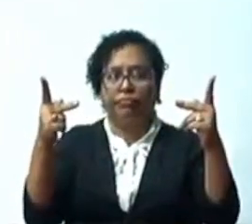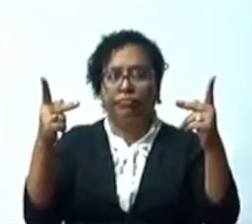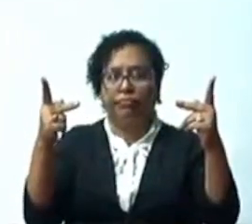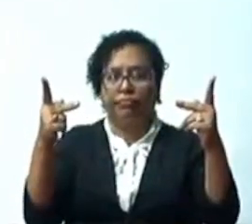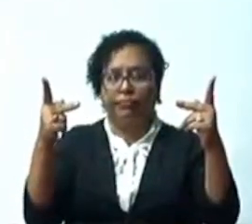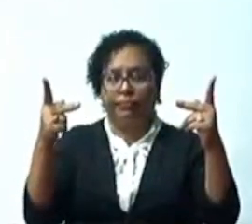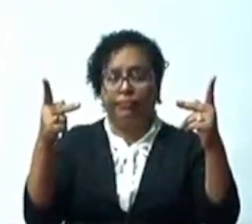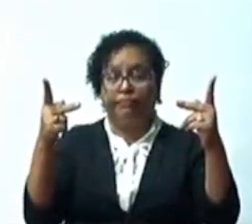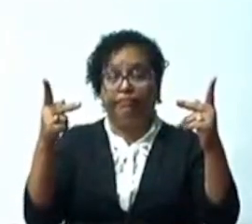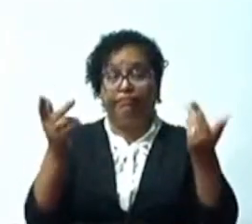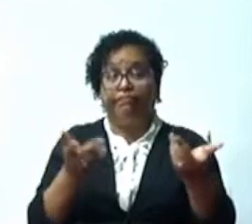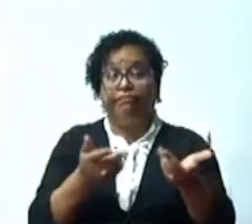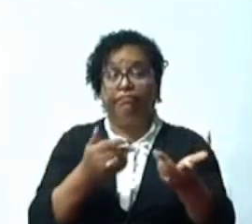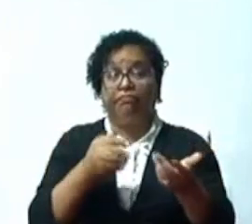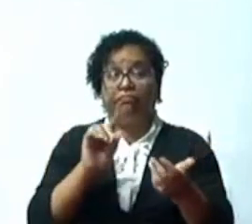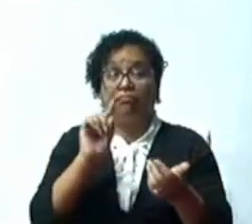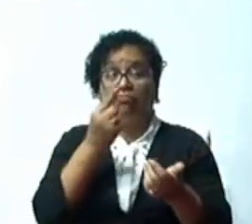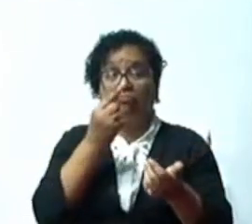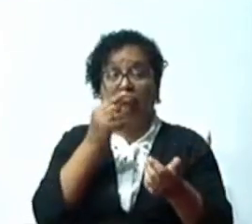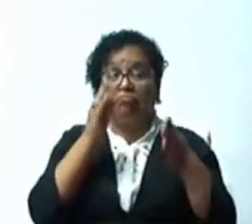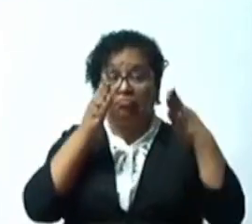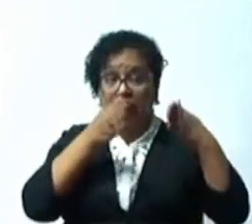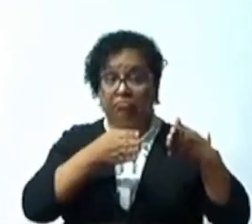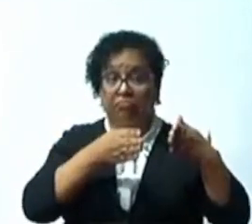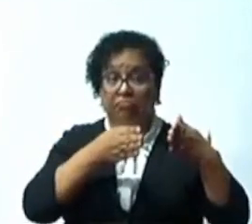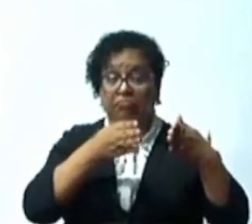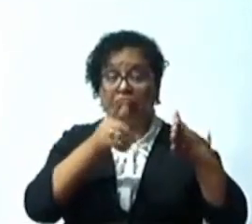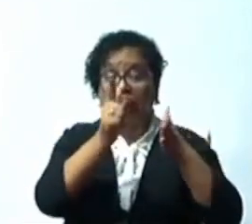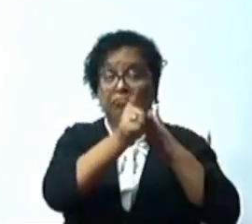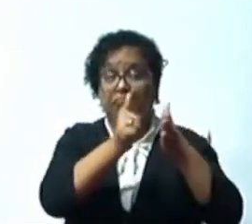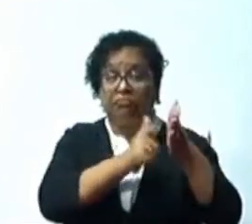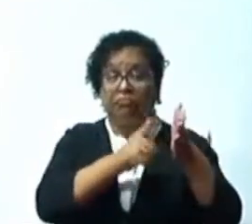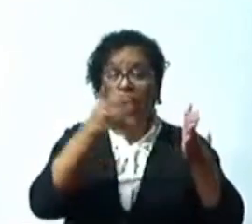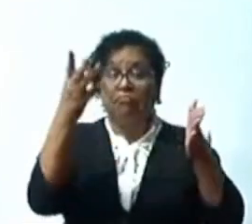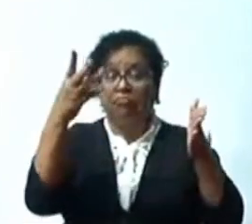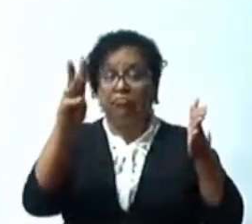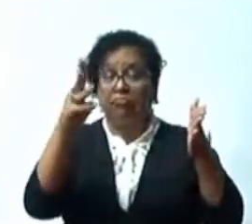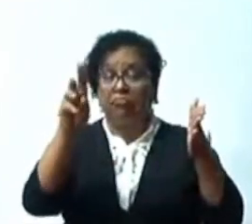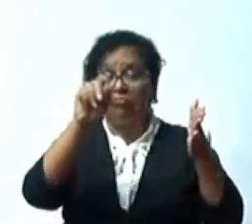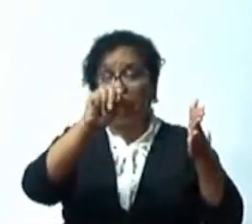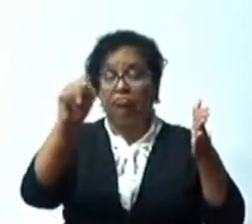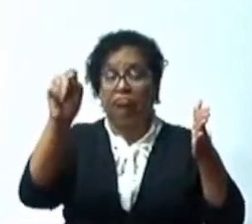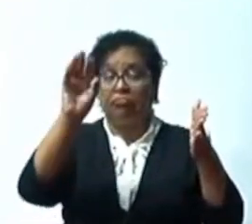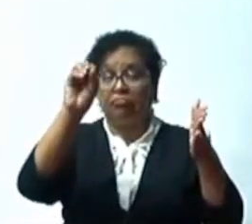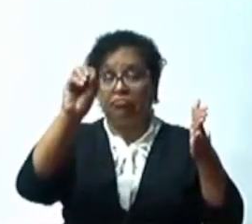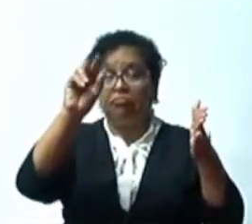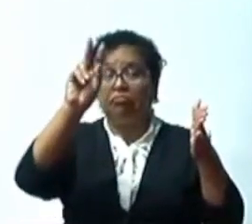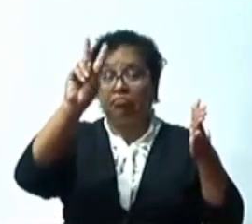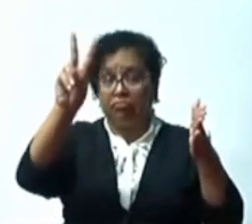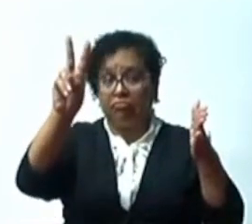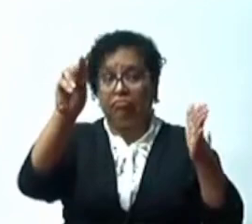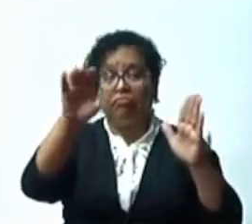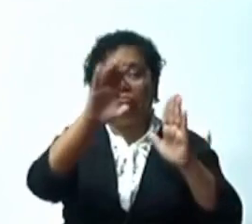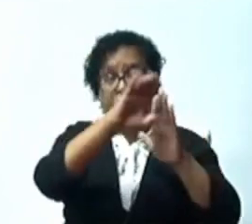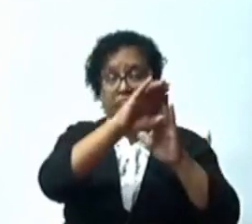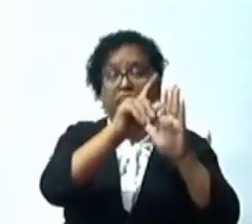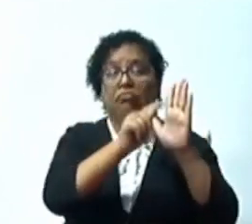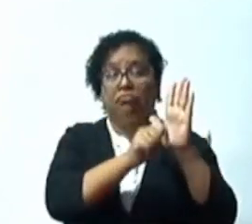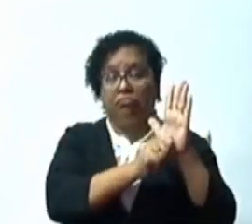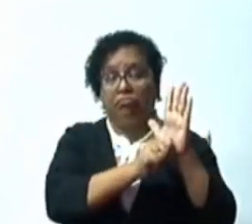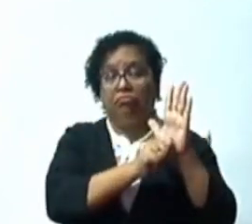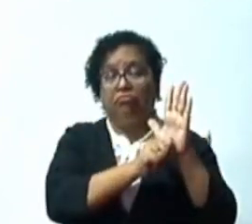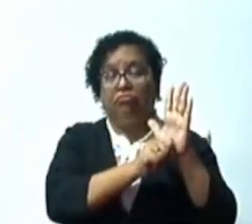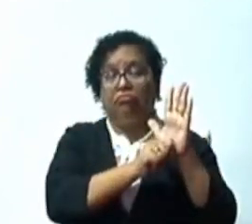16-92 al Código de Trabajo, mejor dicho, de la República Dominicana.